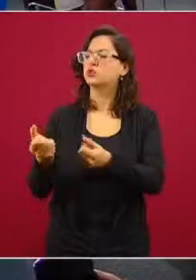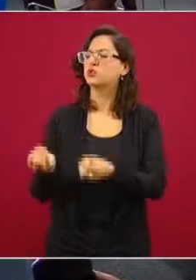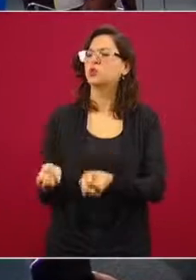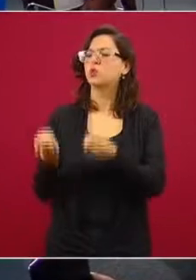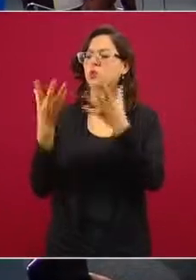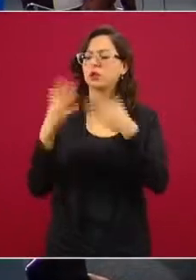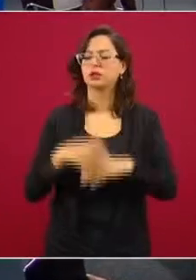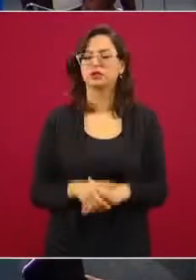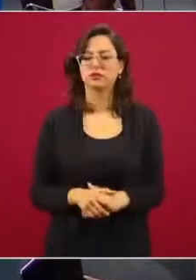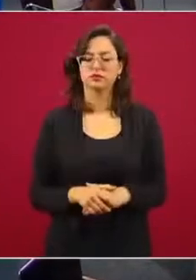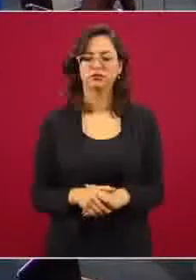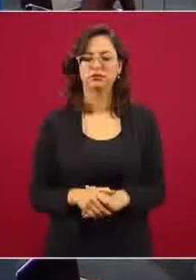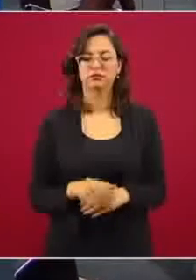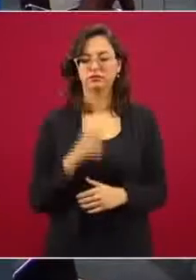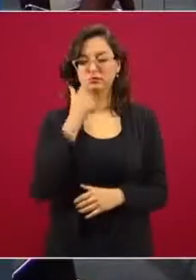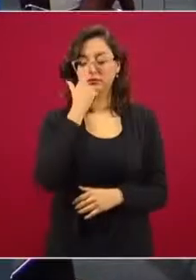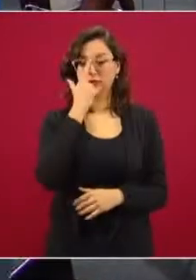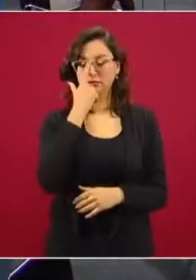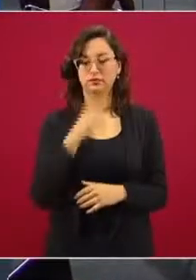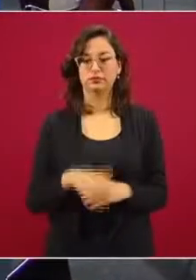3 mil 600,